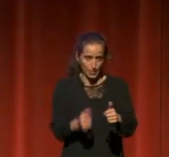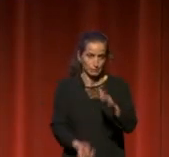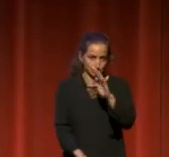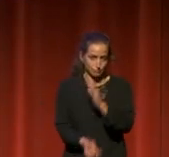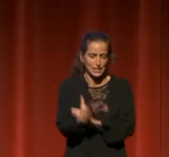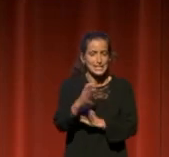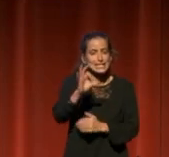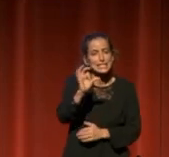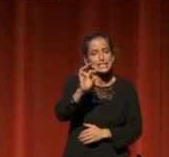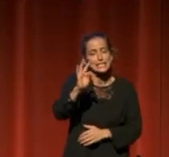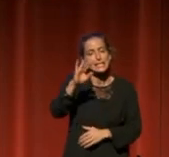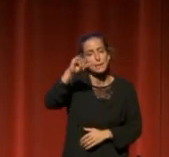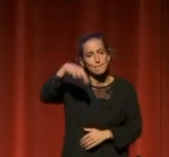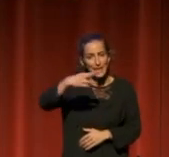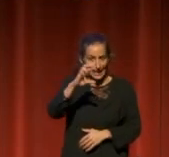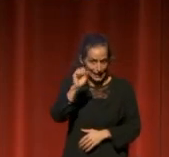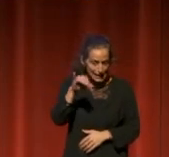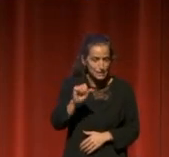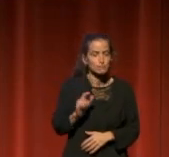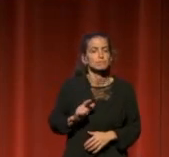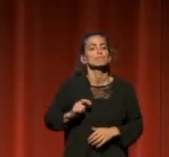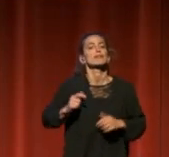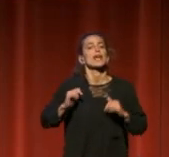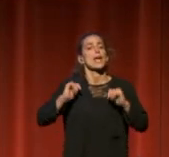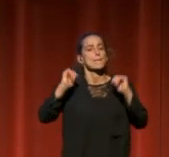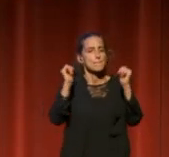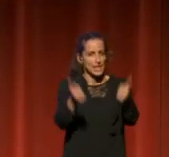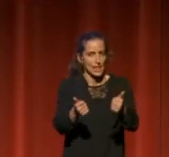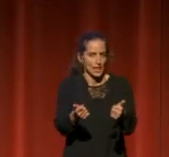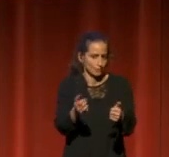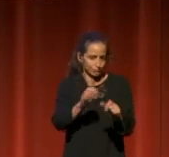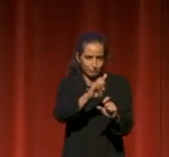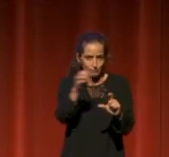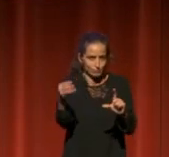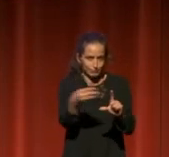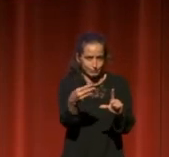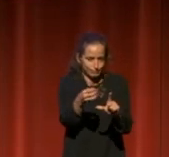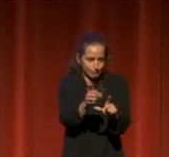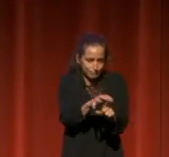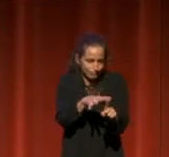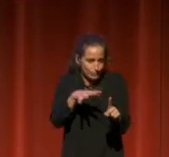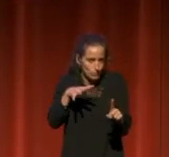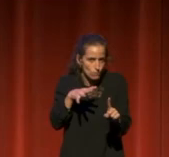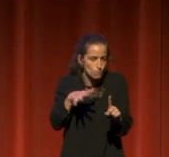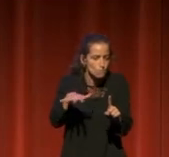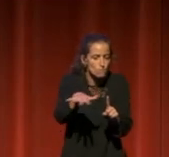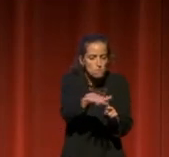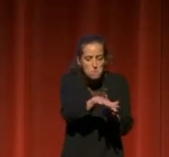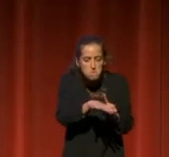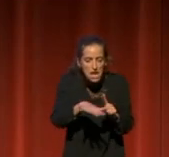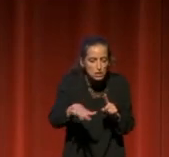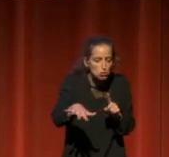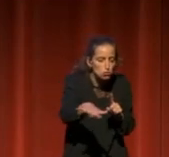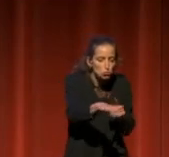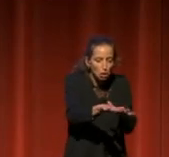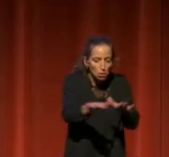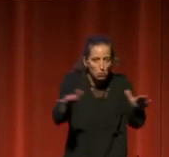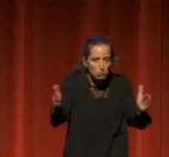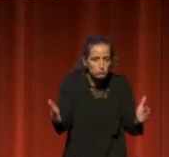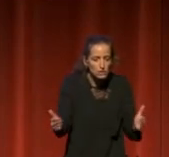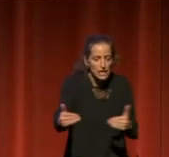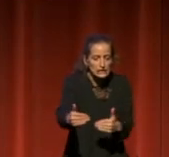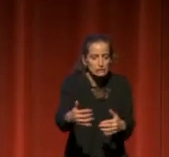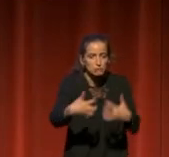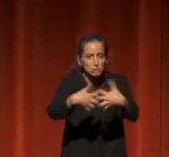presentándonos la primera interfaz de la web, desde lo que parece un sótano o una sala de máquinas o algo así.